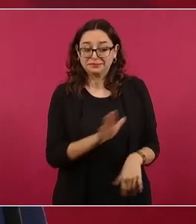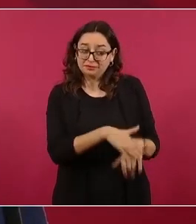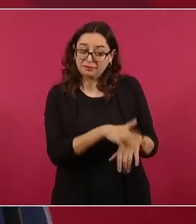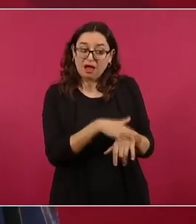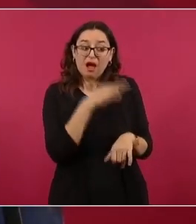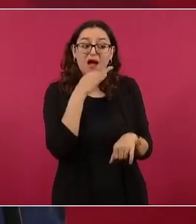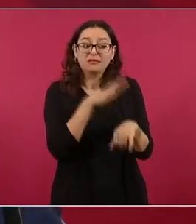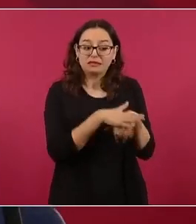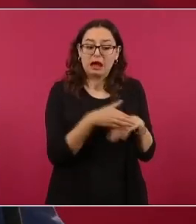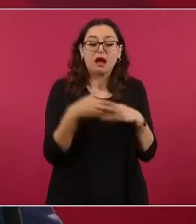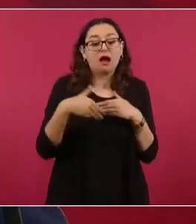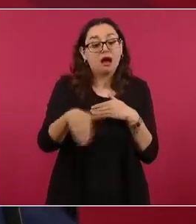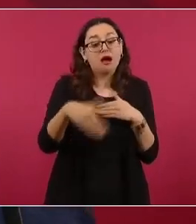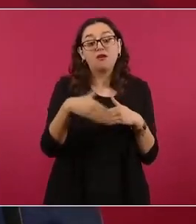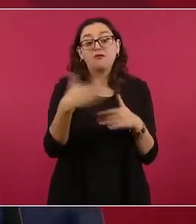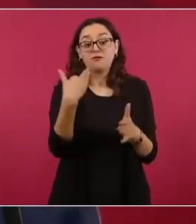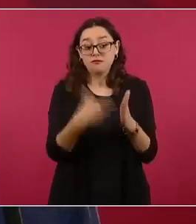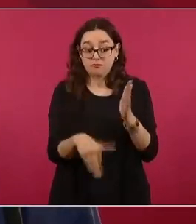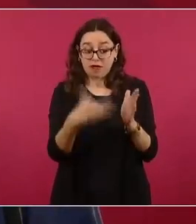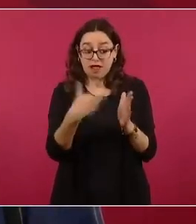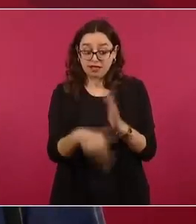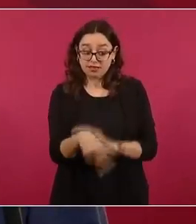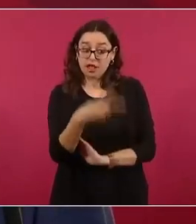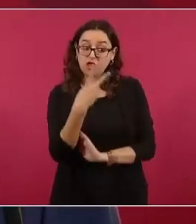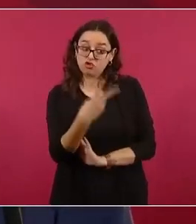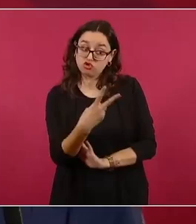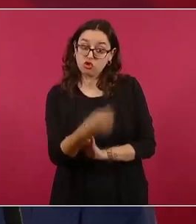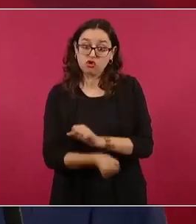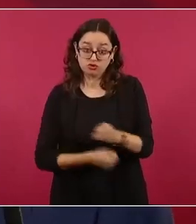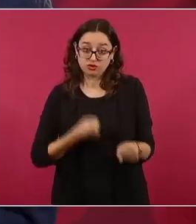y si hemos hecho